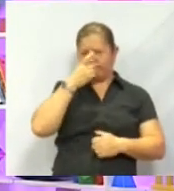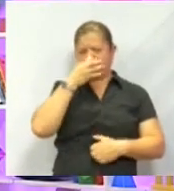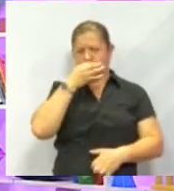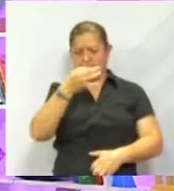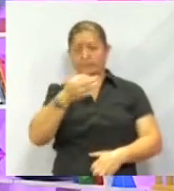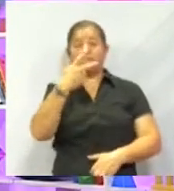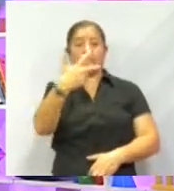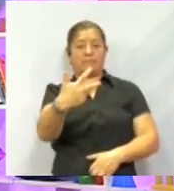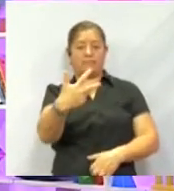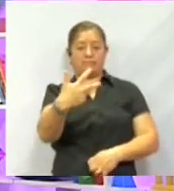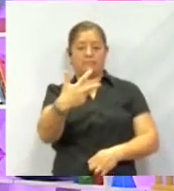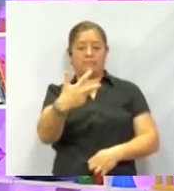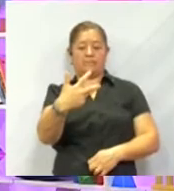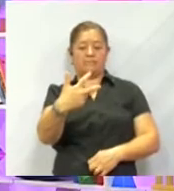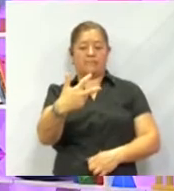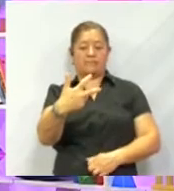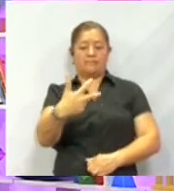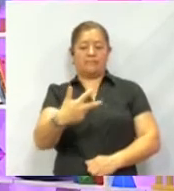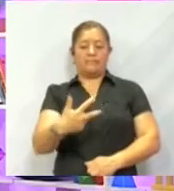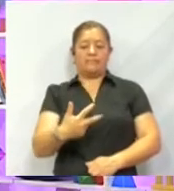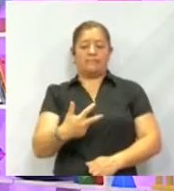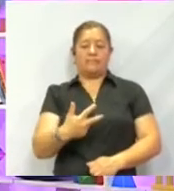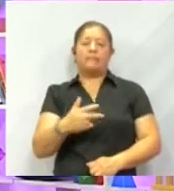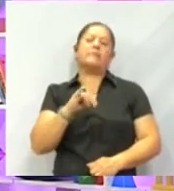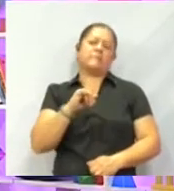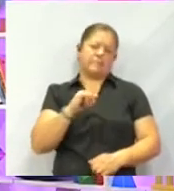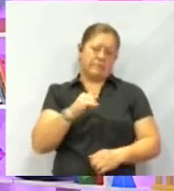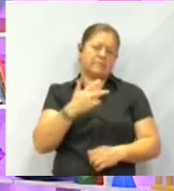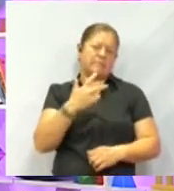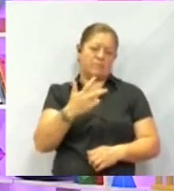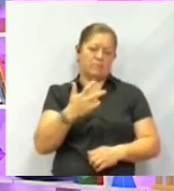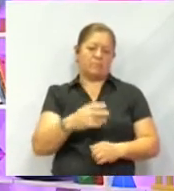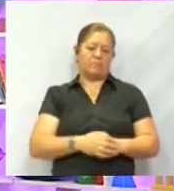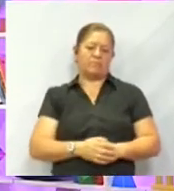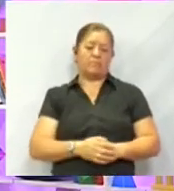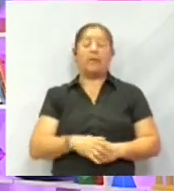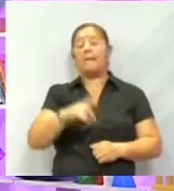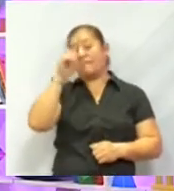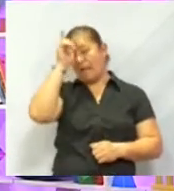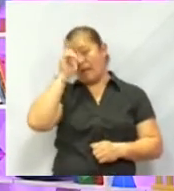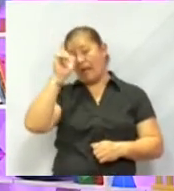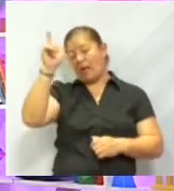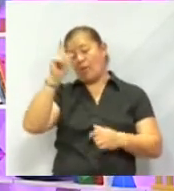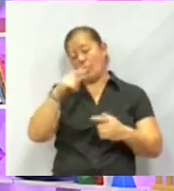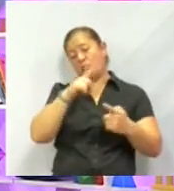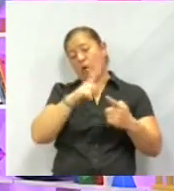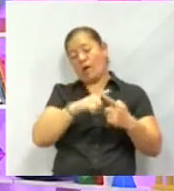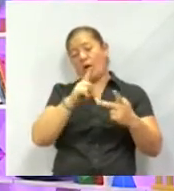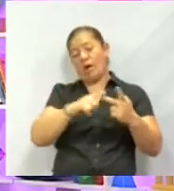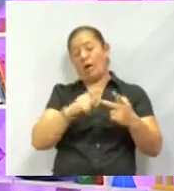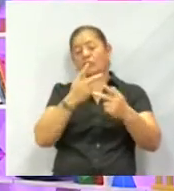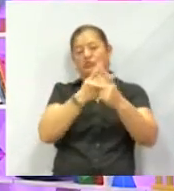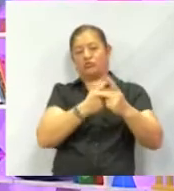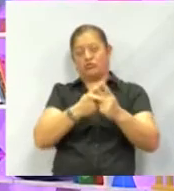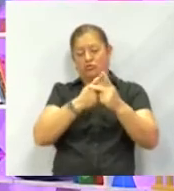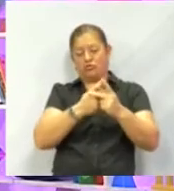que eran ocho. Ok, bueno, pues sí, son ocho planetas más la luna y nuestro sol. Pero, ¿qué tal si ahora me acompañan